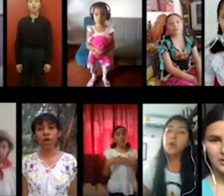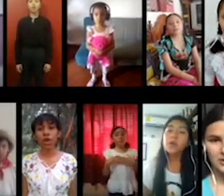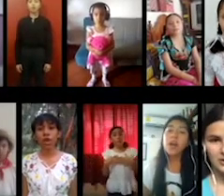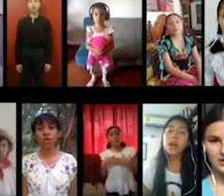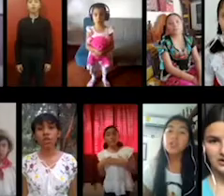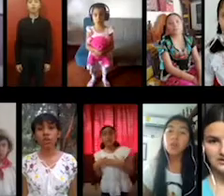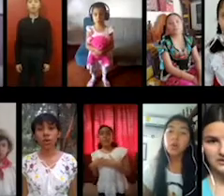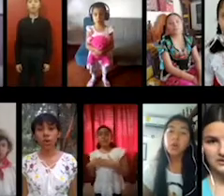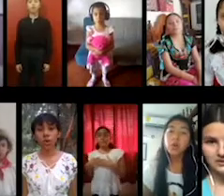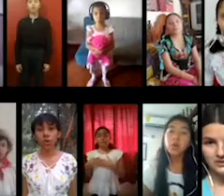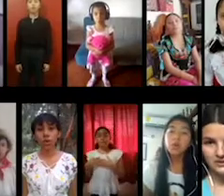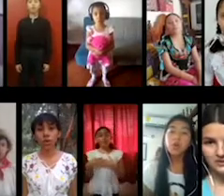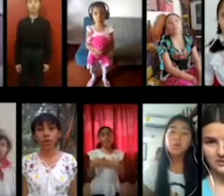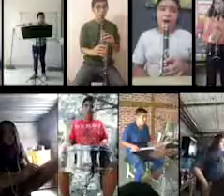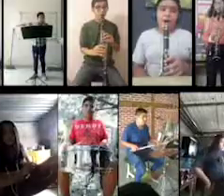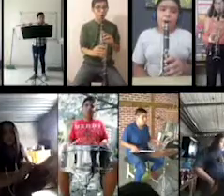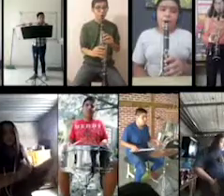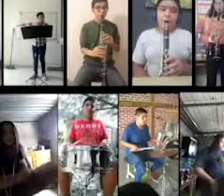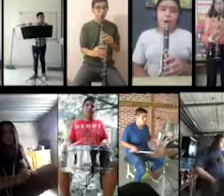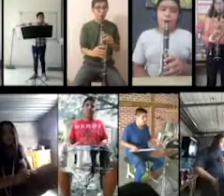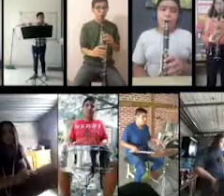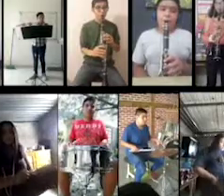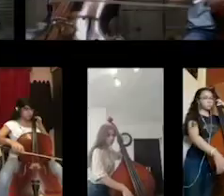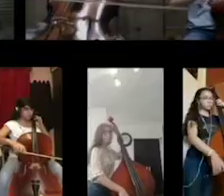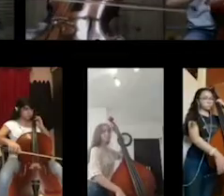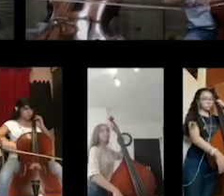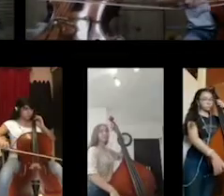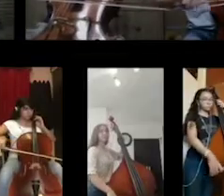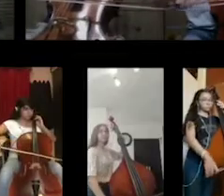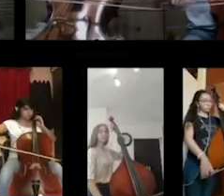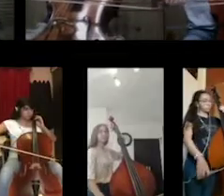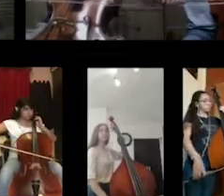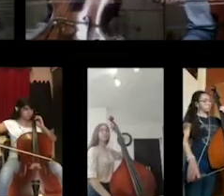Ay, Santunga, mamá.